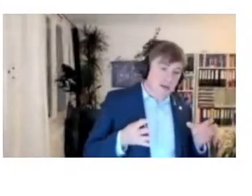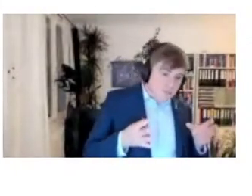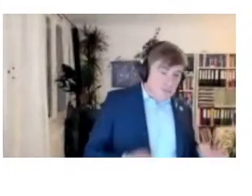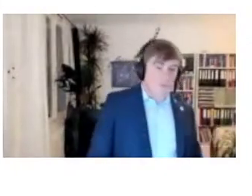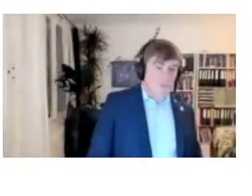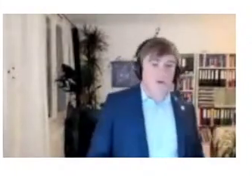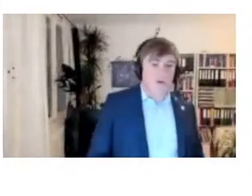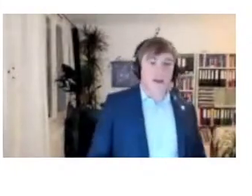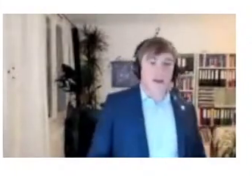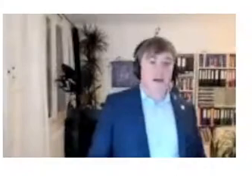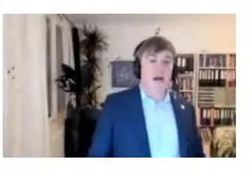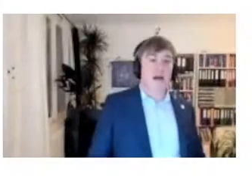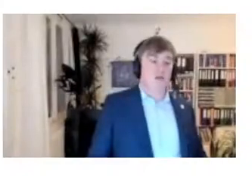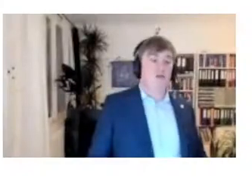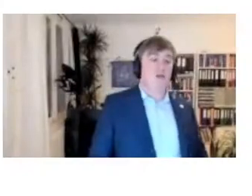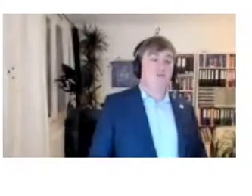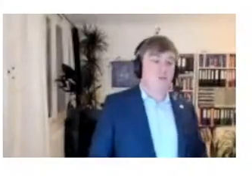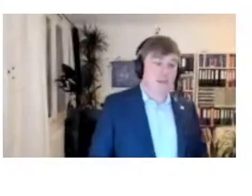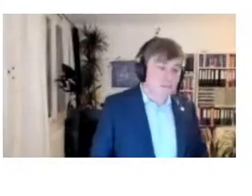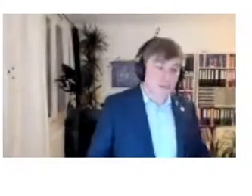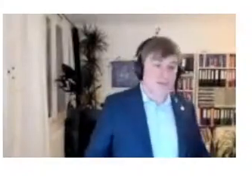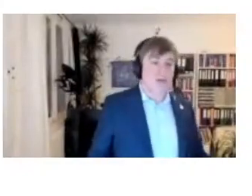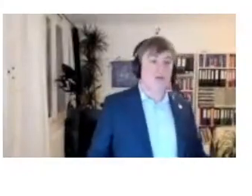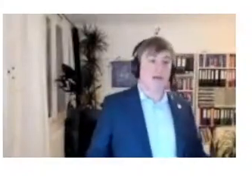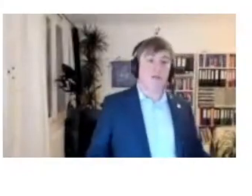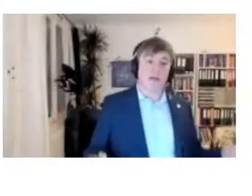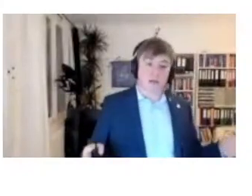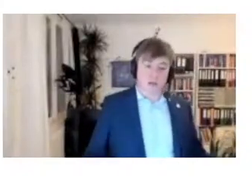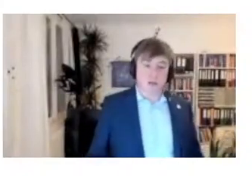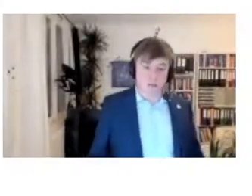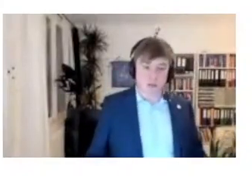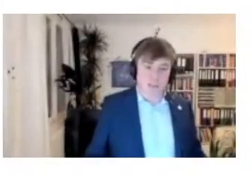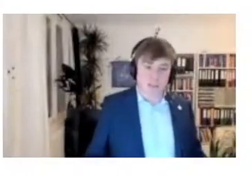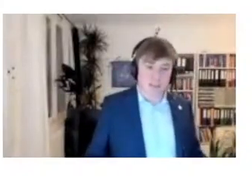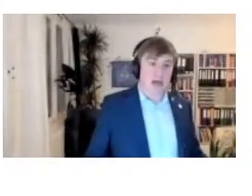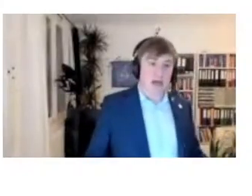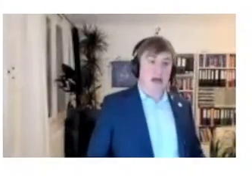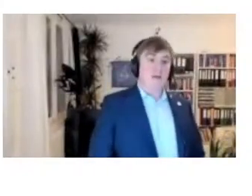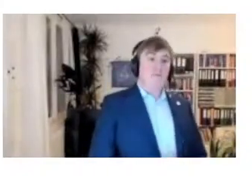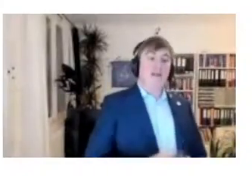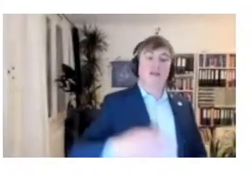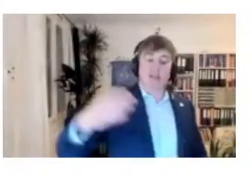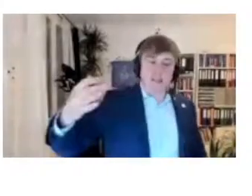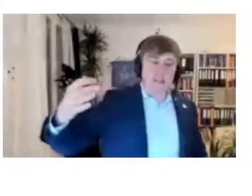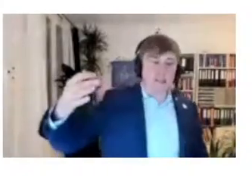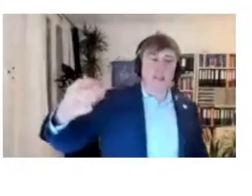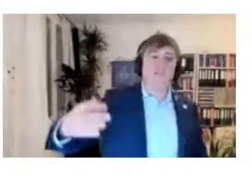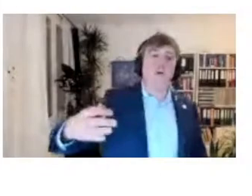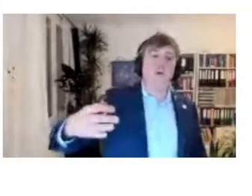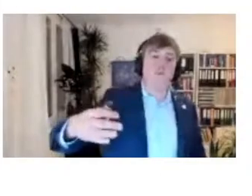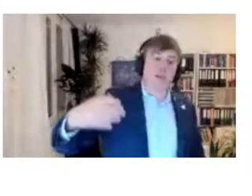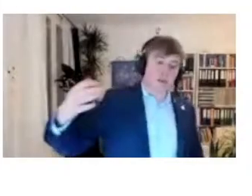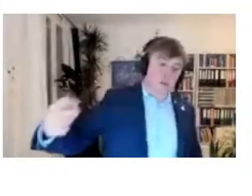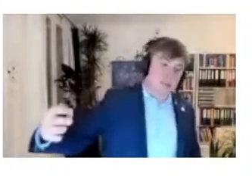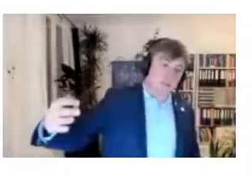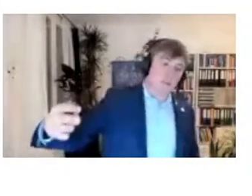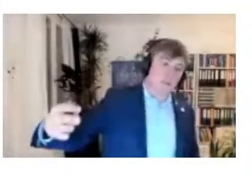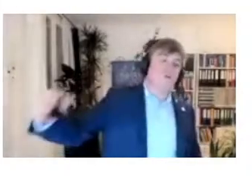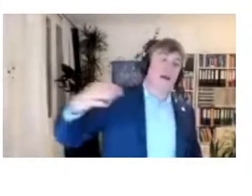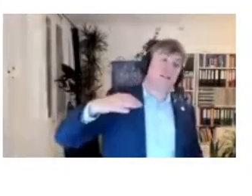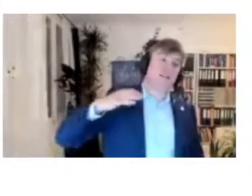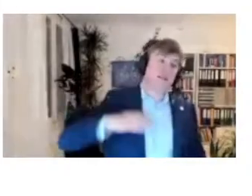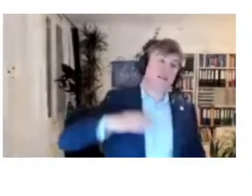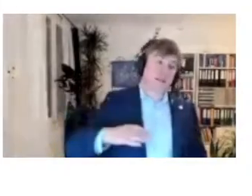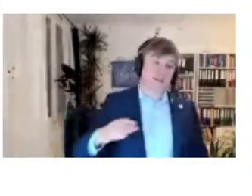an individual provider had to give up Zero Rating because it was prohibited, magically the data volumes increased